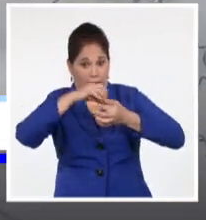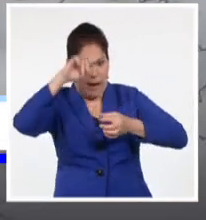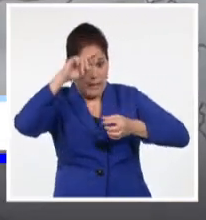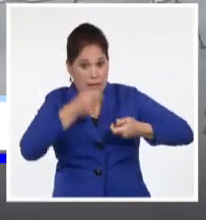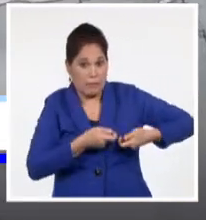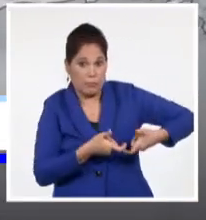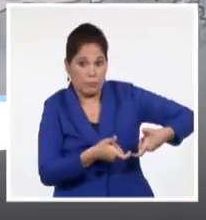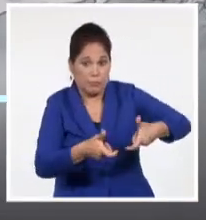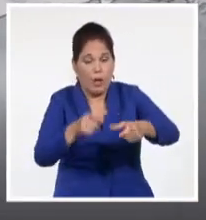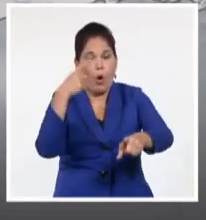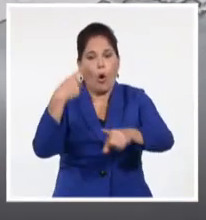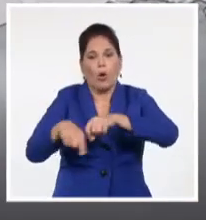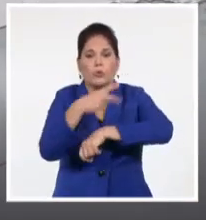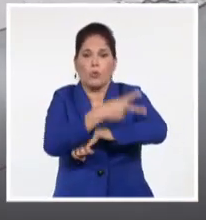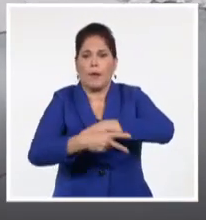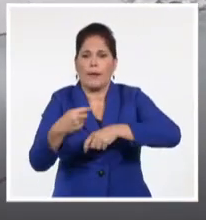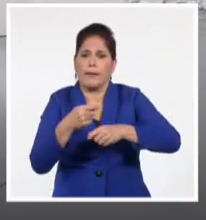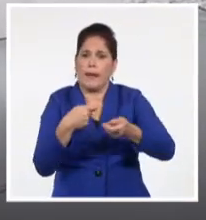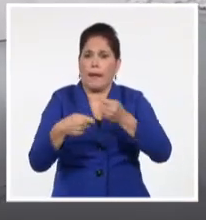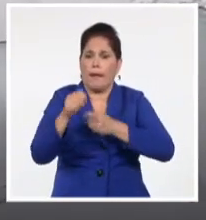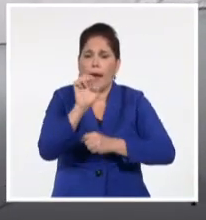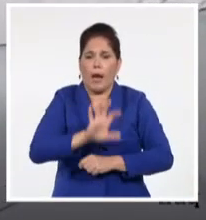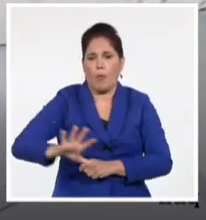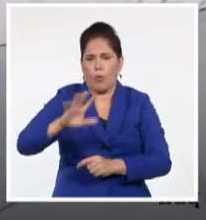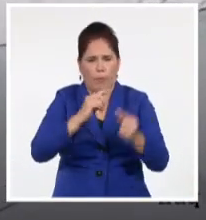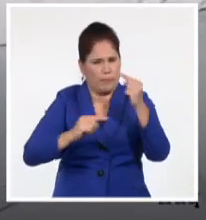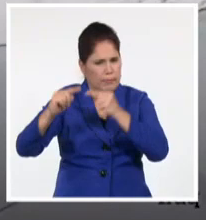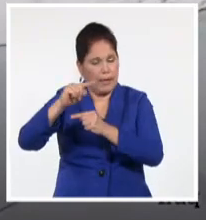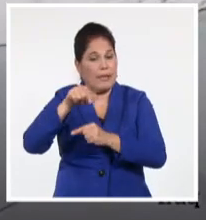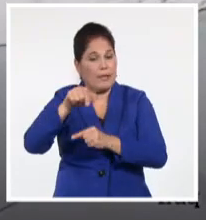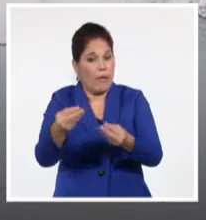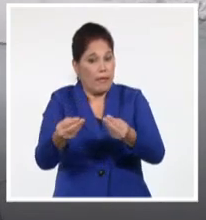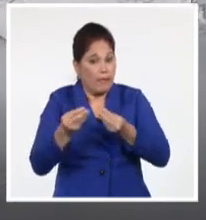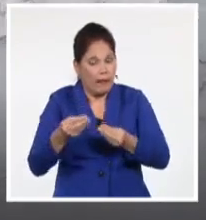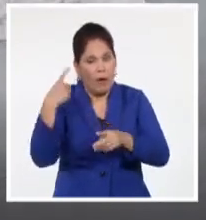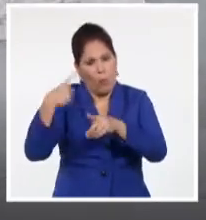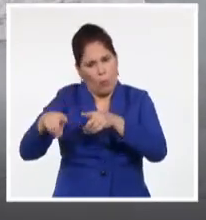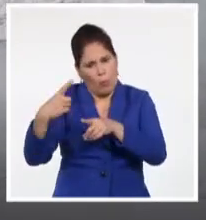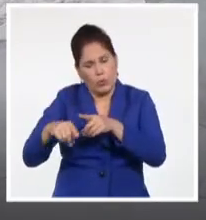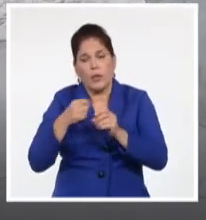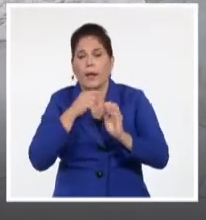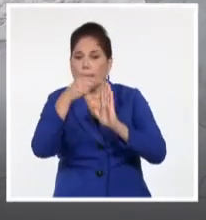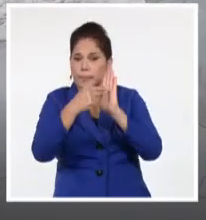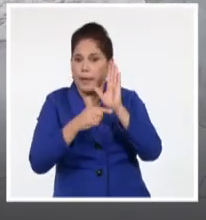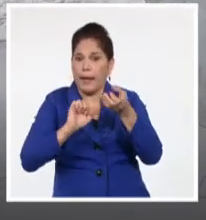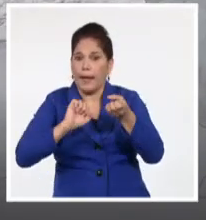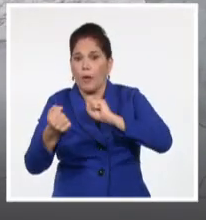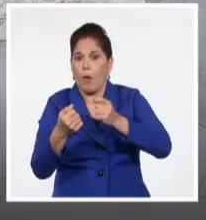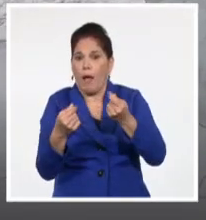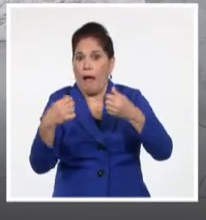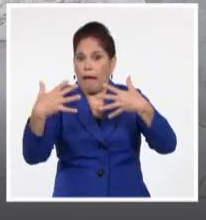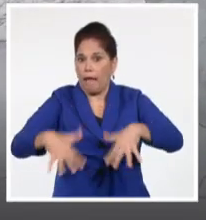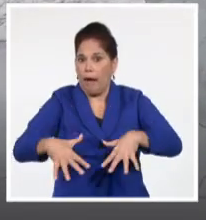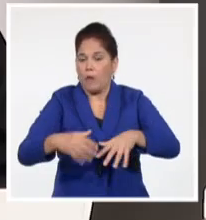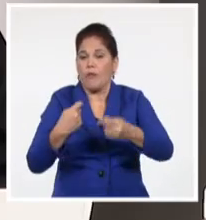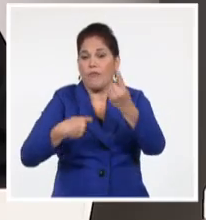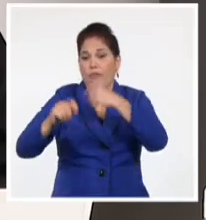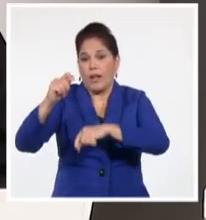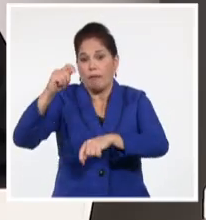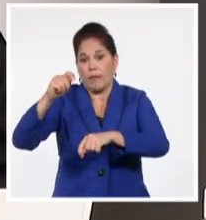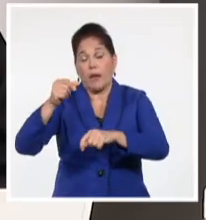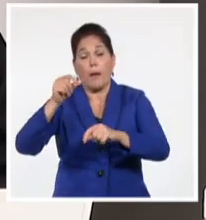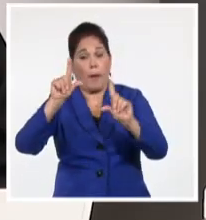la venta a terceros países, especialmente europeos, lo cual permitiría, entre otras cuestiones, regular los precios, vender a montos